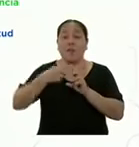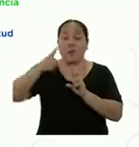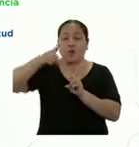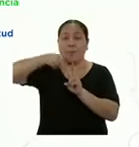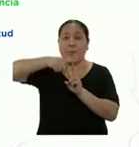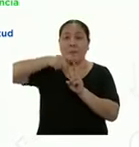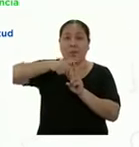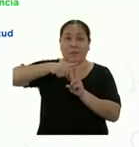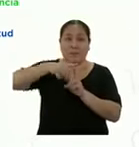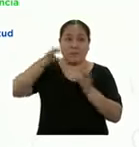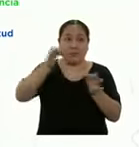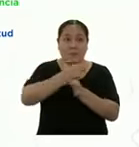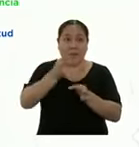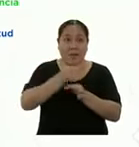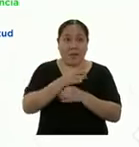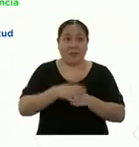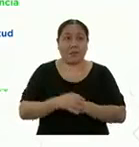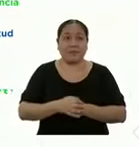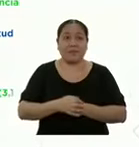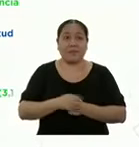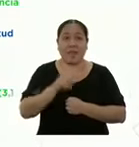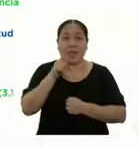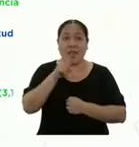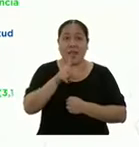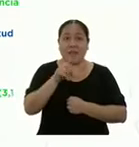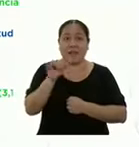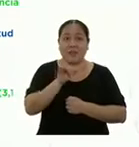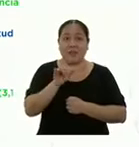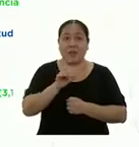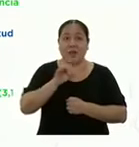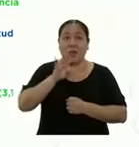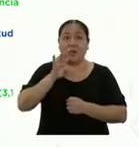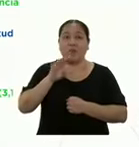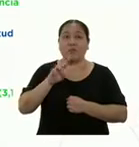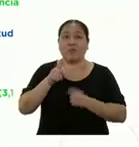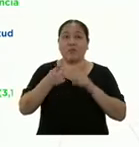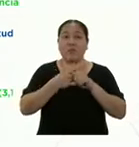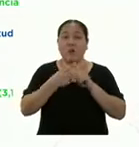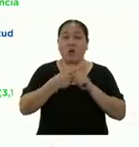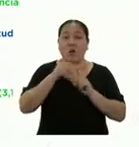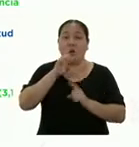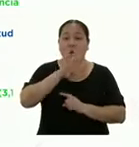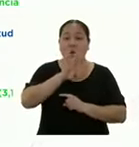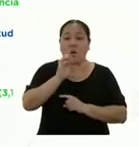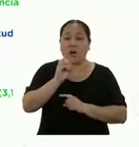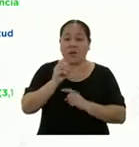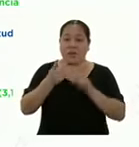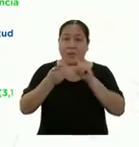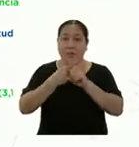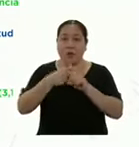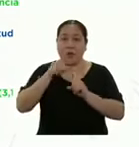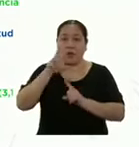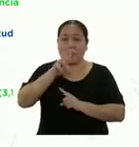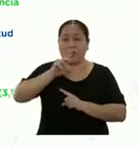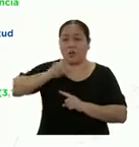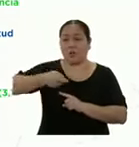valores? Sí, la longitud de la circunferencia es igual al producto 40 por pi, que tiene un valor aproximado de 3